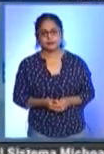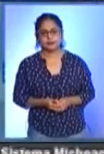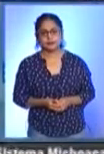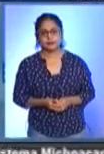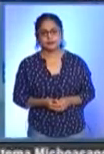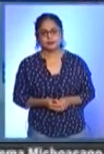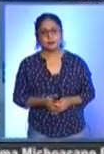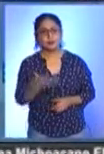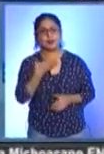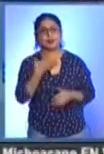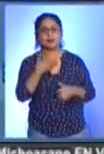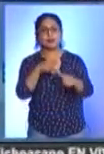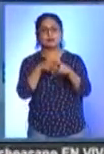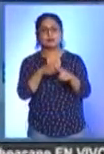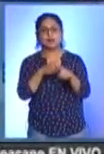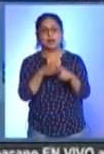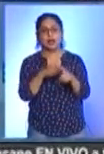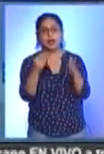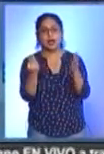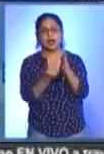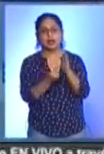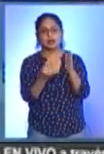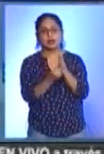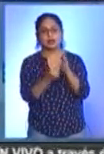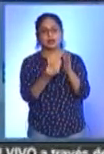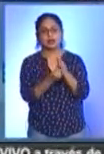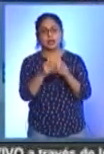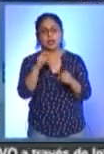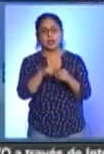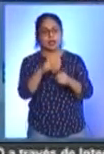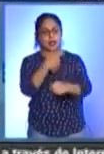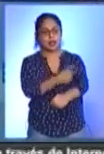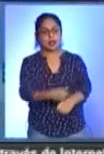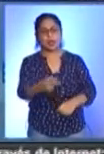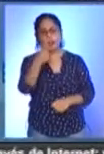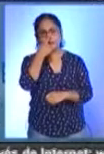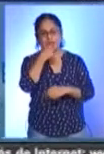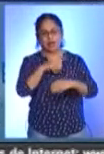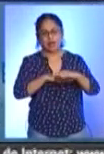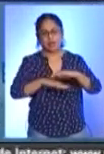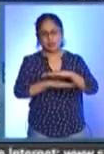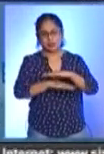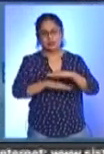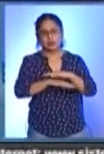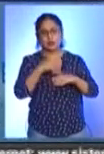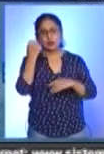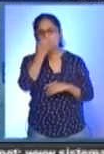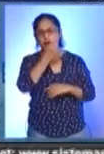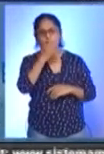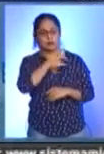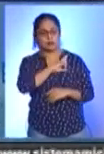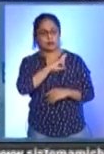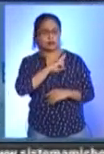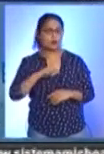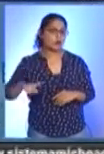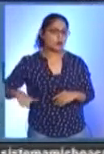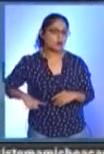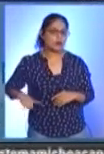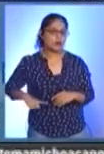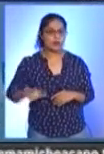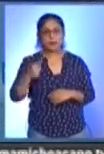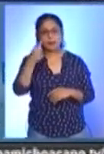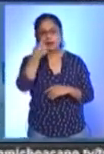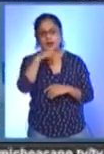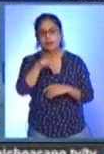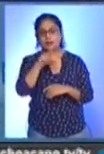Y continuarán las clases en línea para el nivel básico en escuelas públicas y privadas para el siguiente ciclo